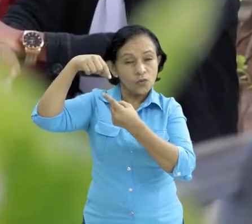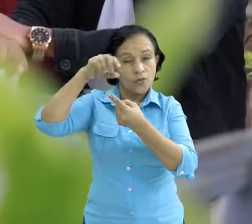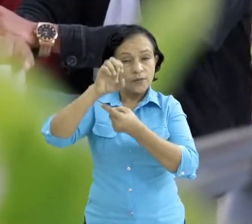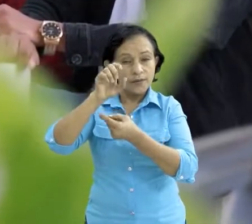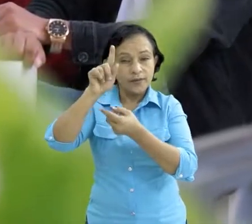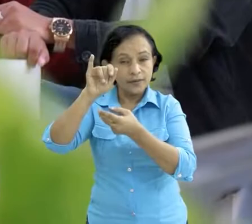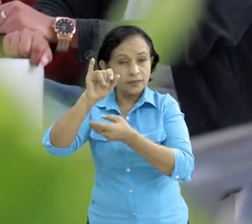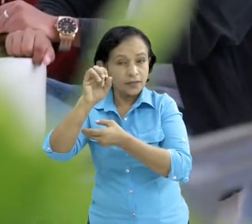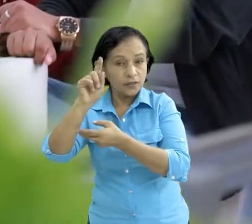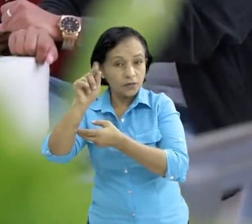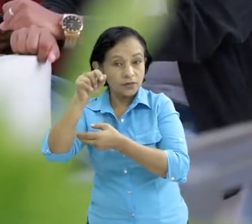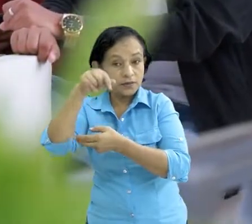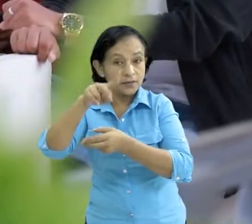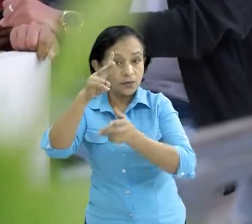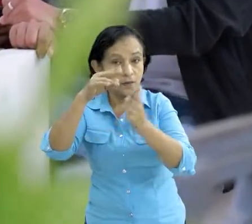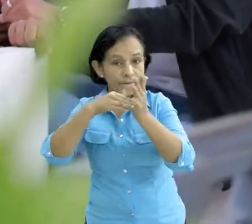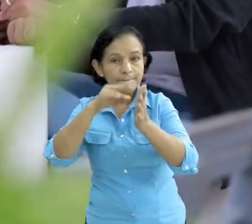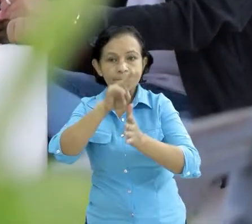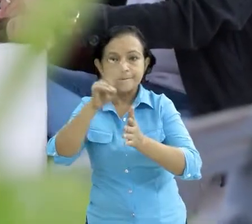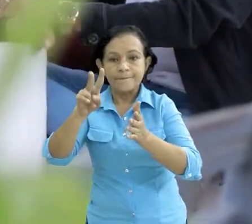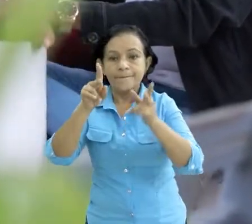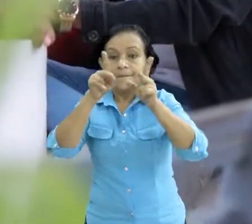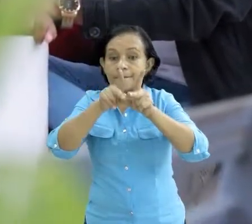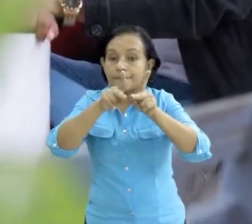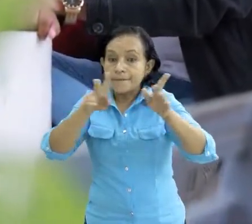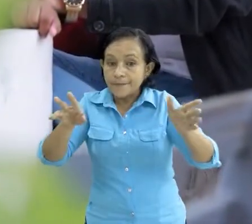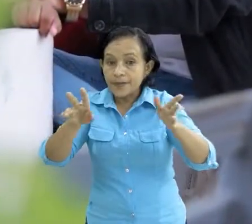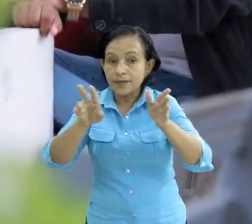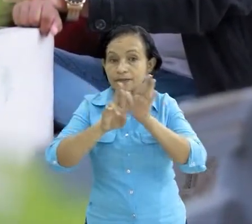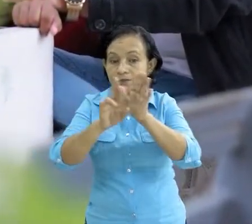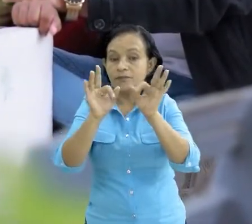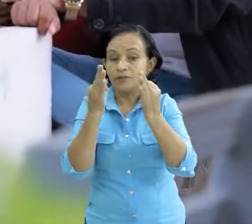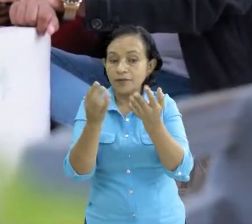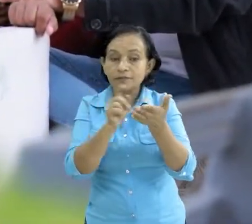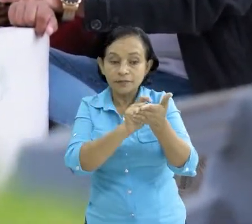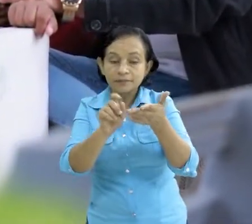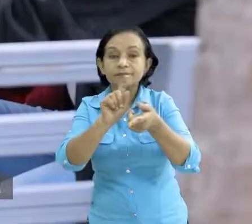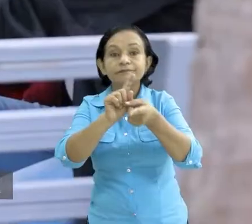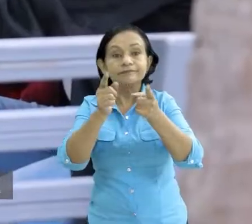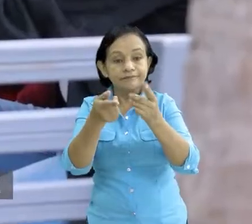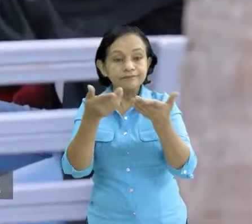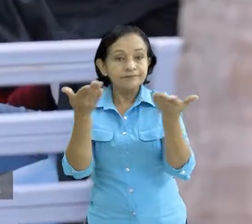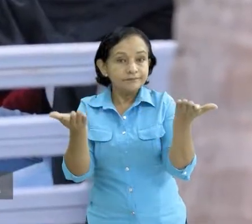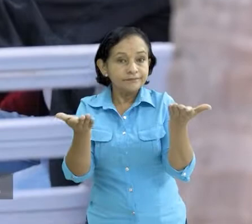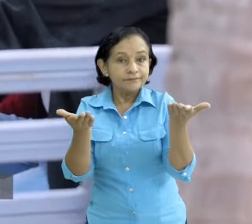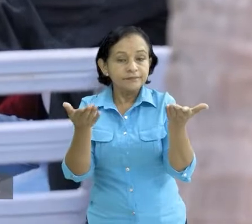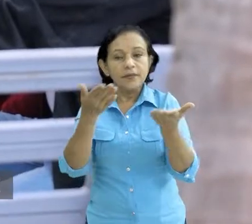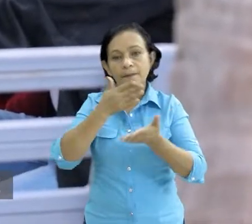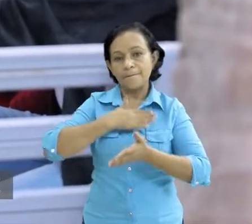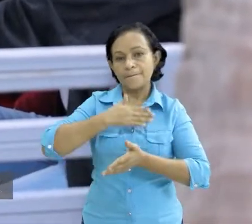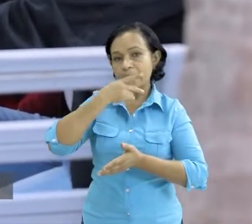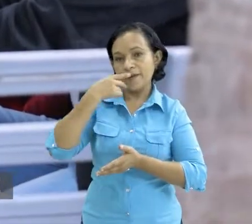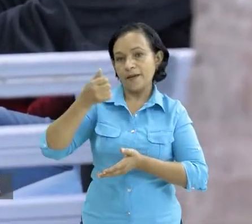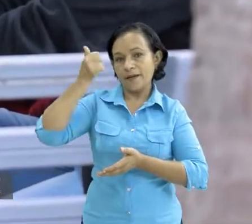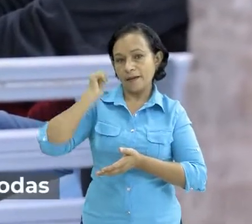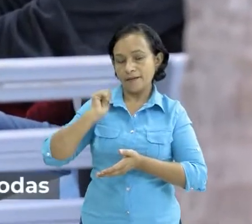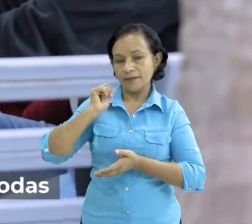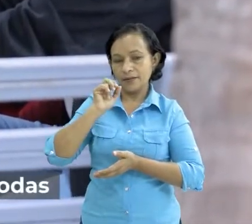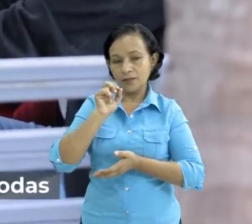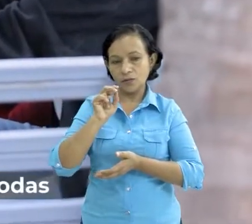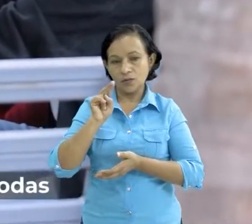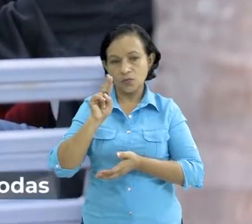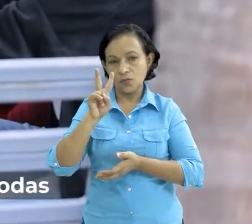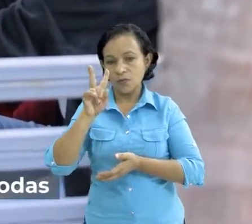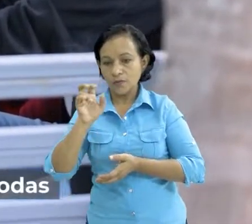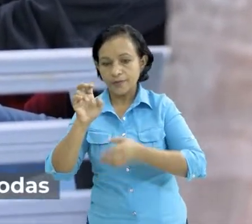por eso chicos este 2022 hay que actualizar este plan de respuesta familiar multi amenaza por eso mi papá ayer me dijo que desde la UV de los